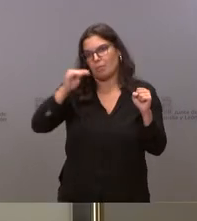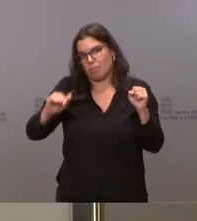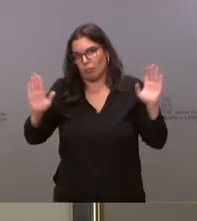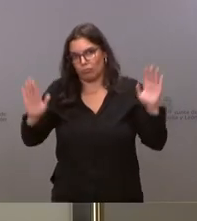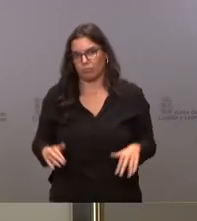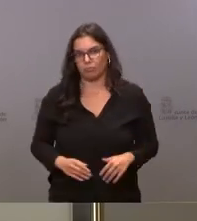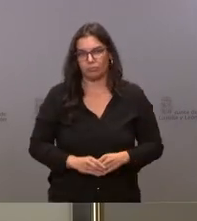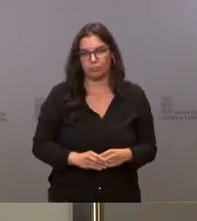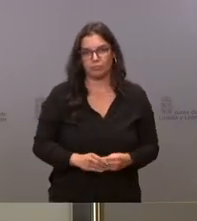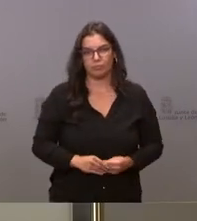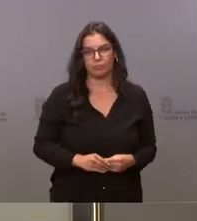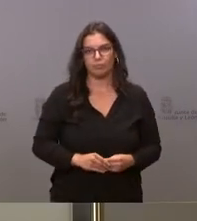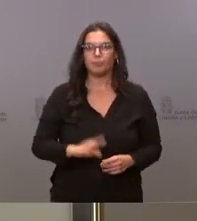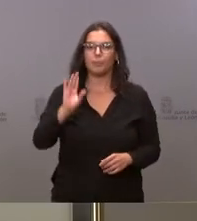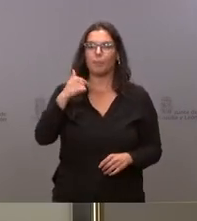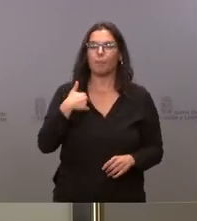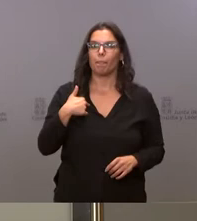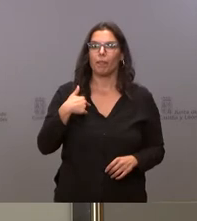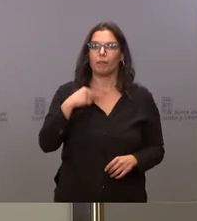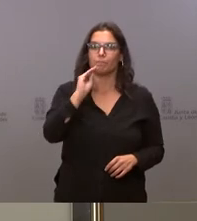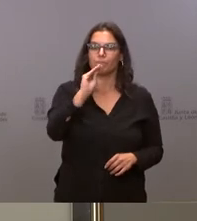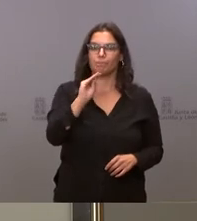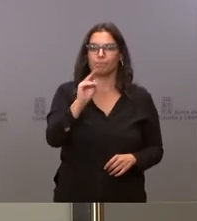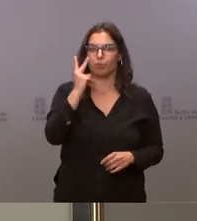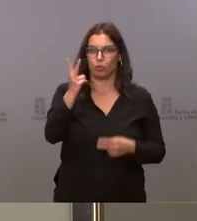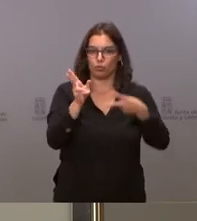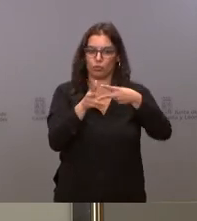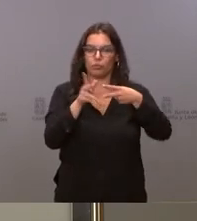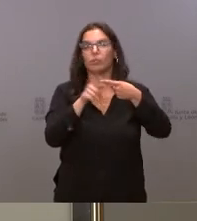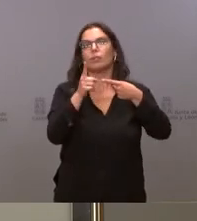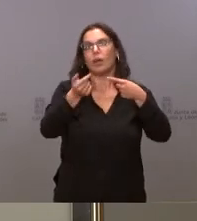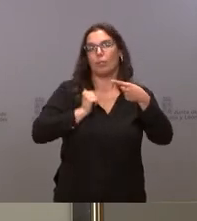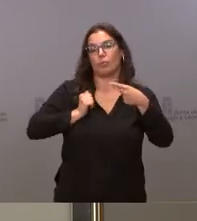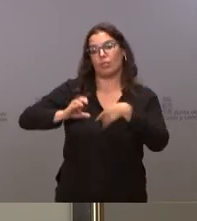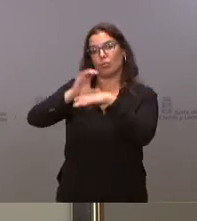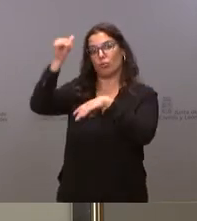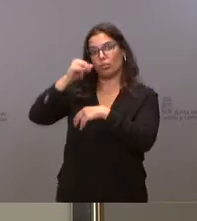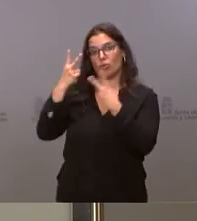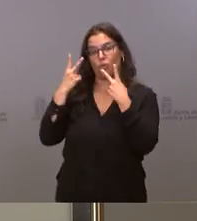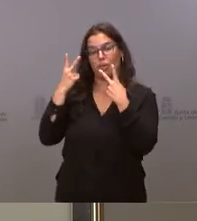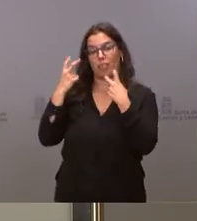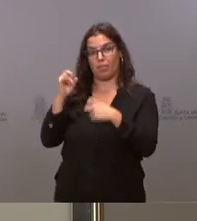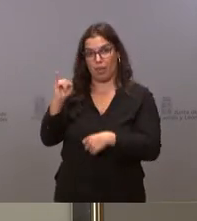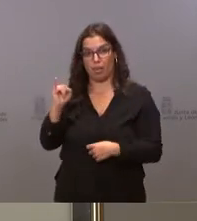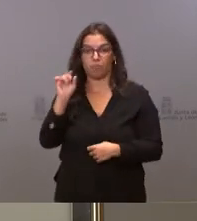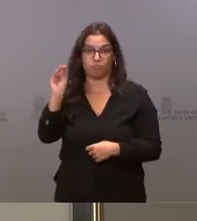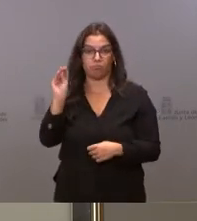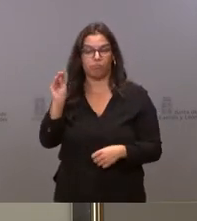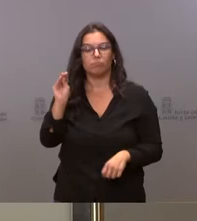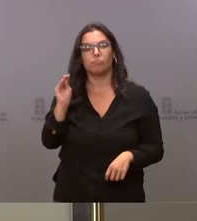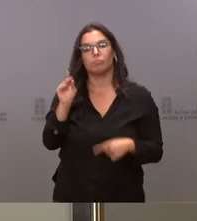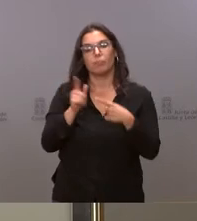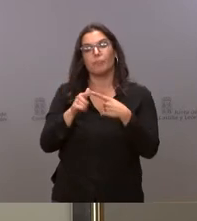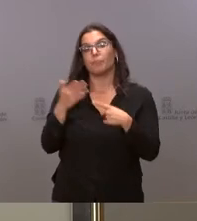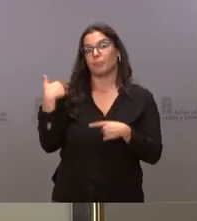Sí yo tengo dos cuestiones una aprovechando que está aquí el consejero de Hacienda la